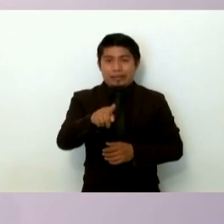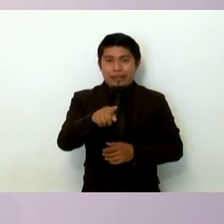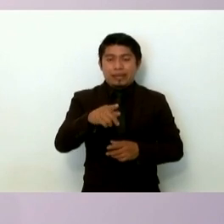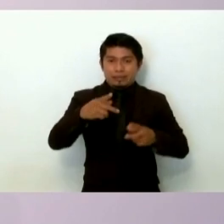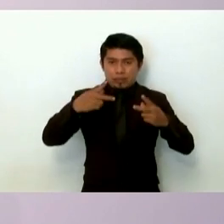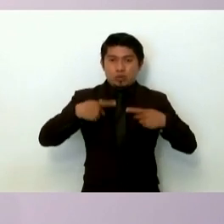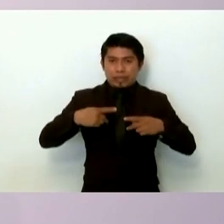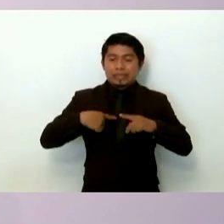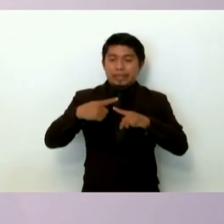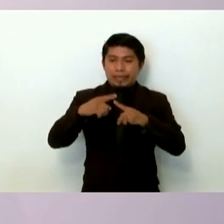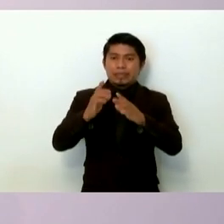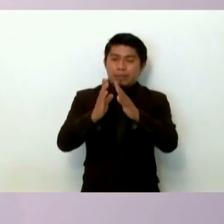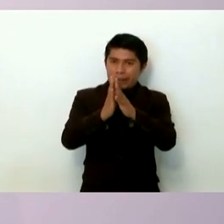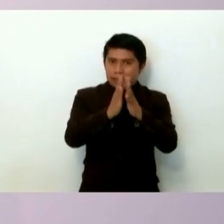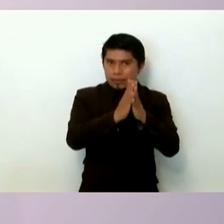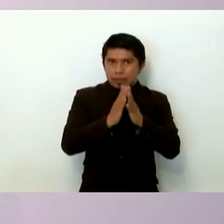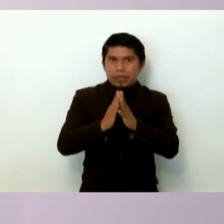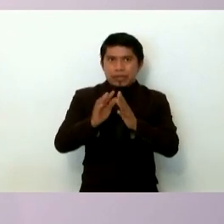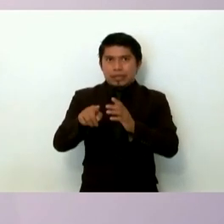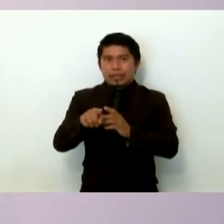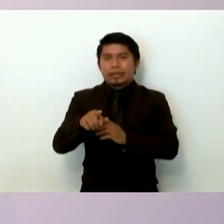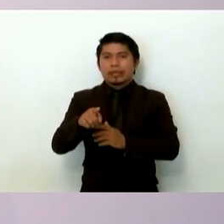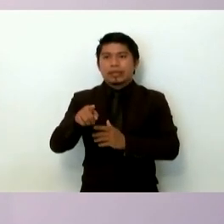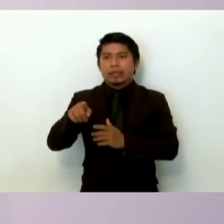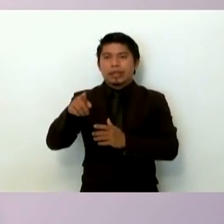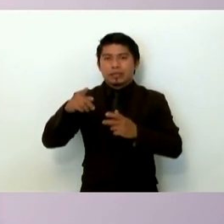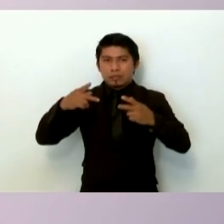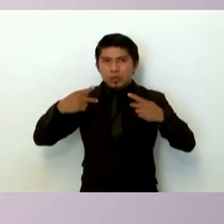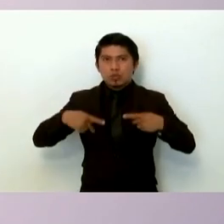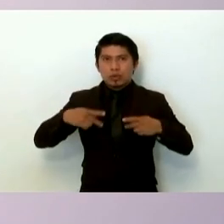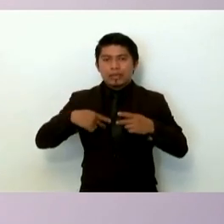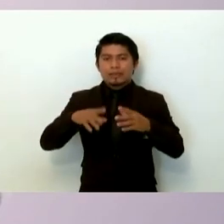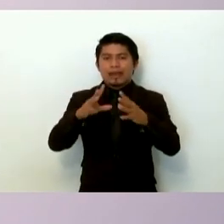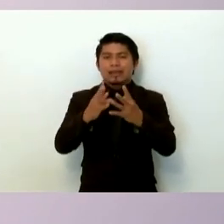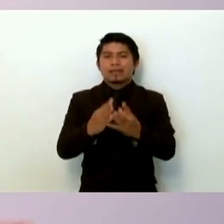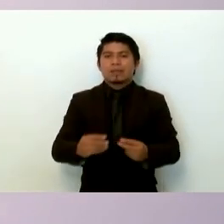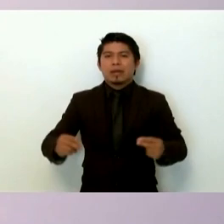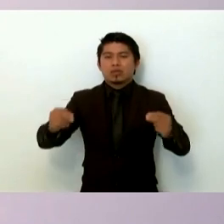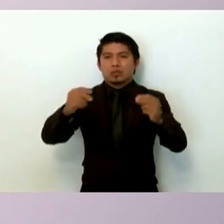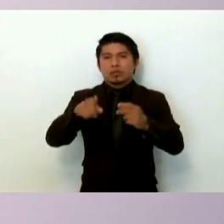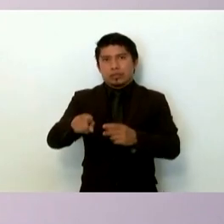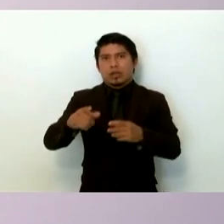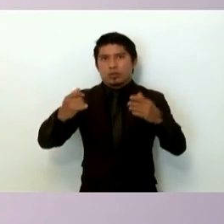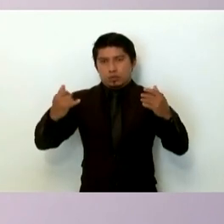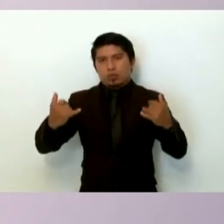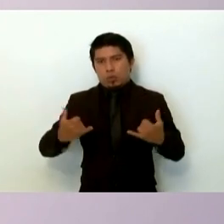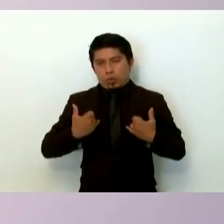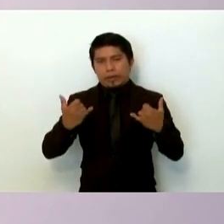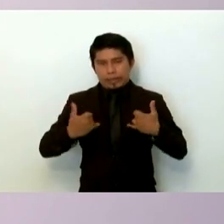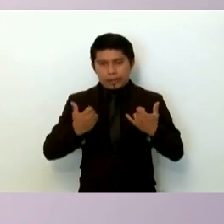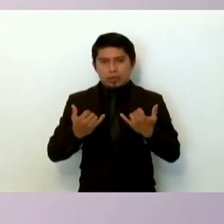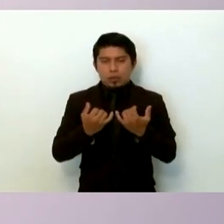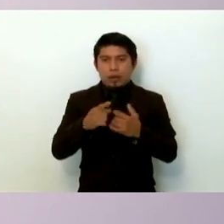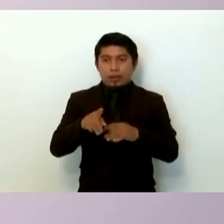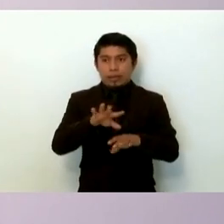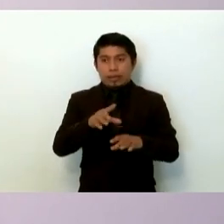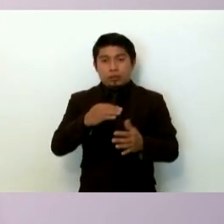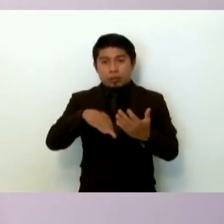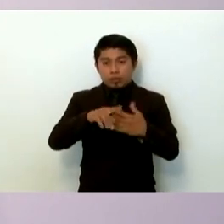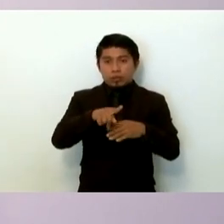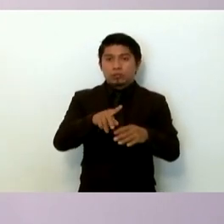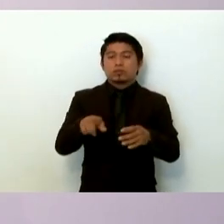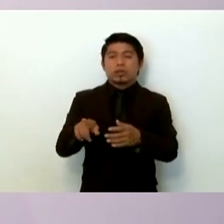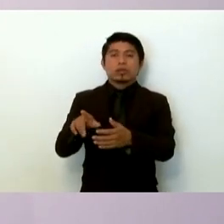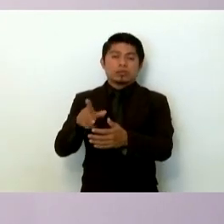protagonistas y perpetradores de la desaparición de los muchachos, tanto quienes están privados de la